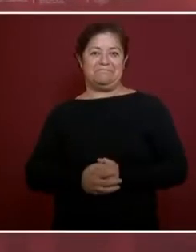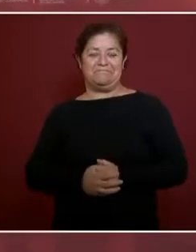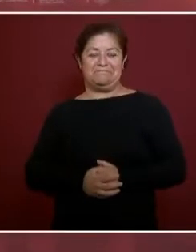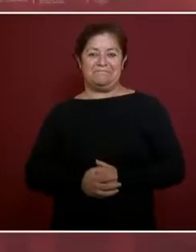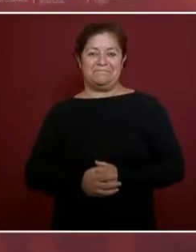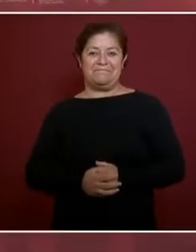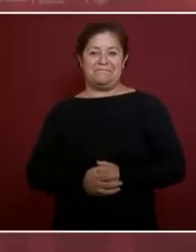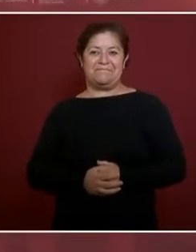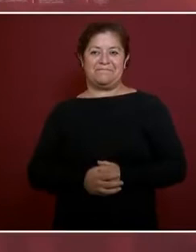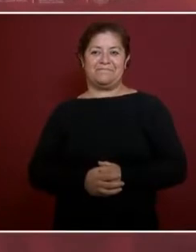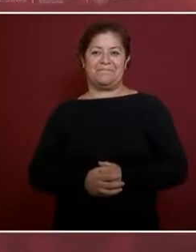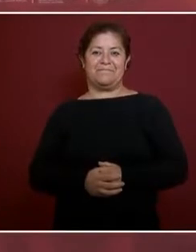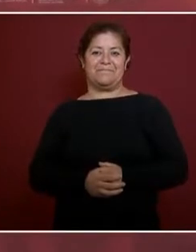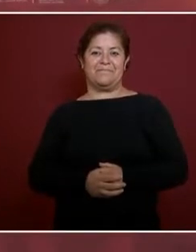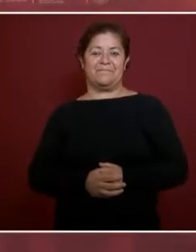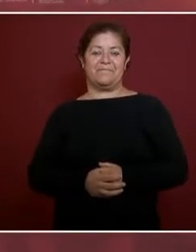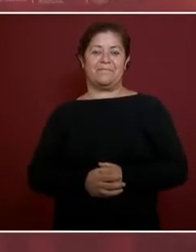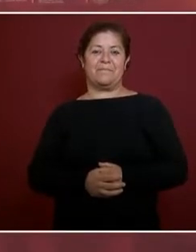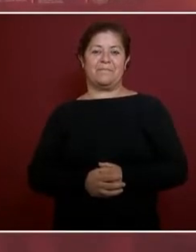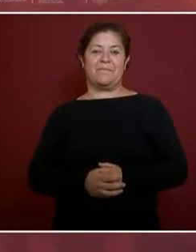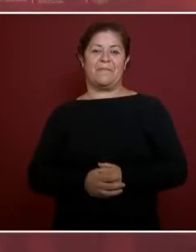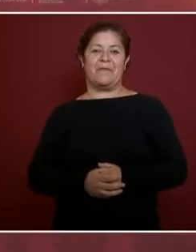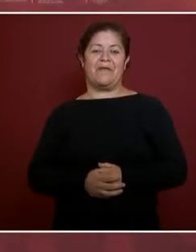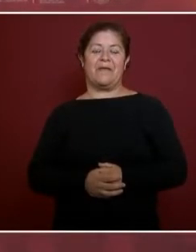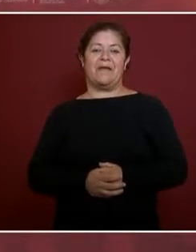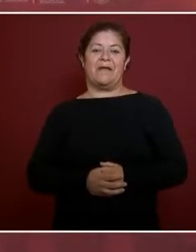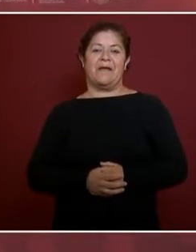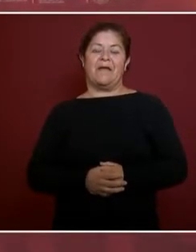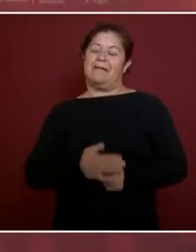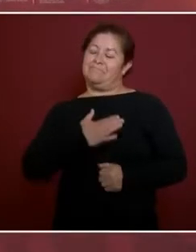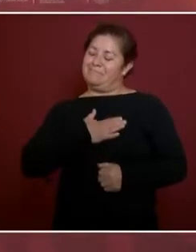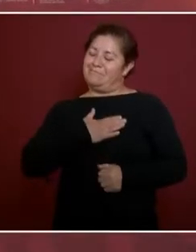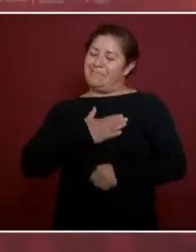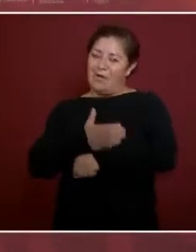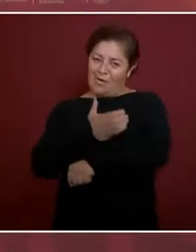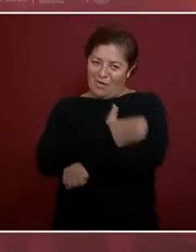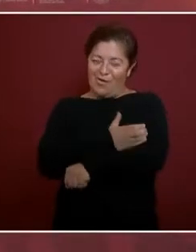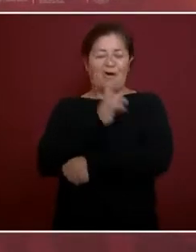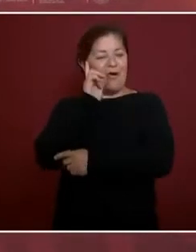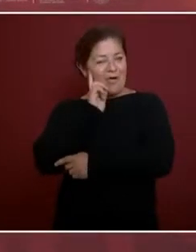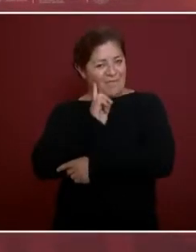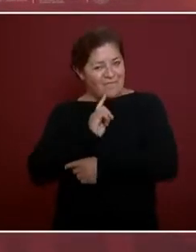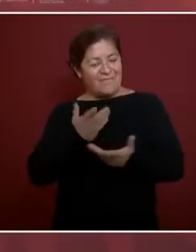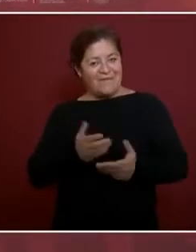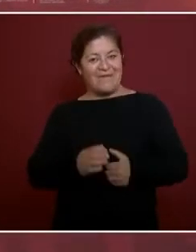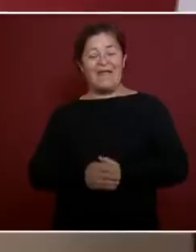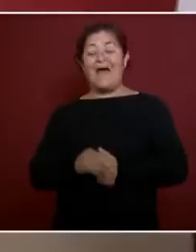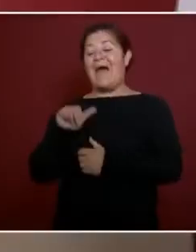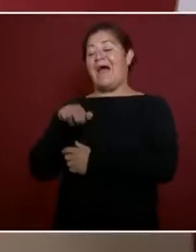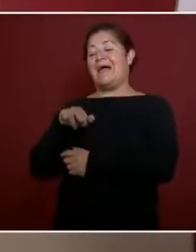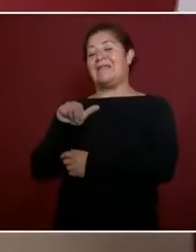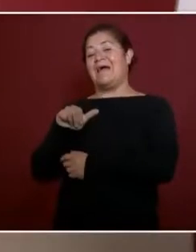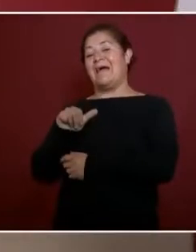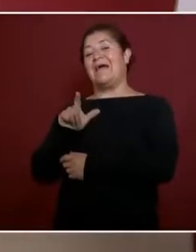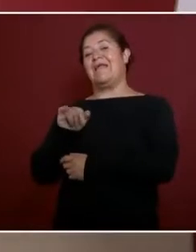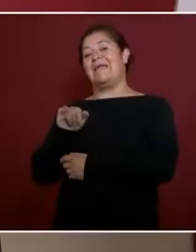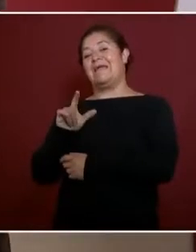nuestra compañera Ana Lilia Rivera,